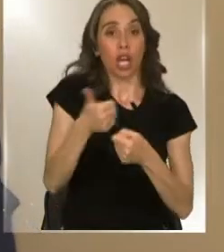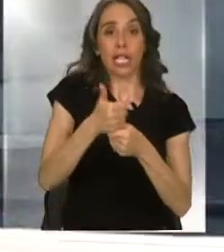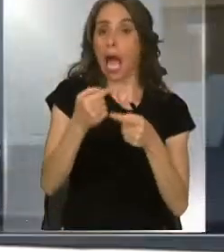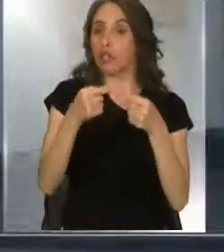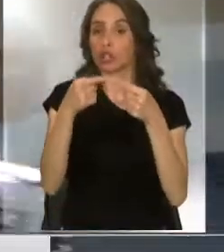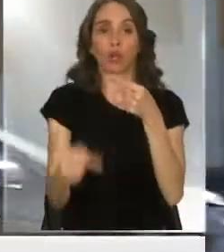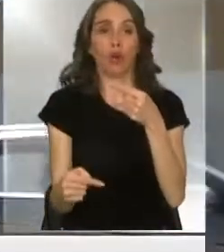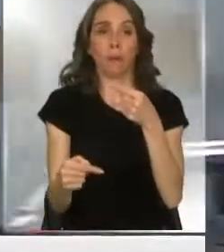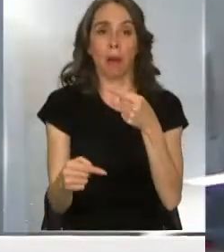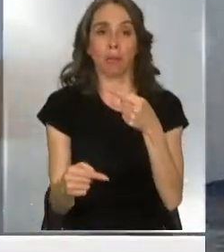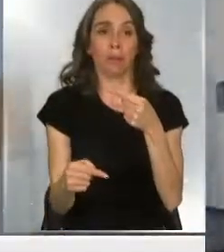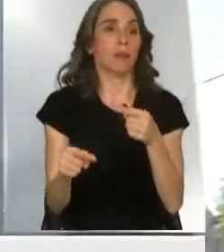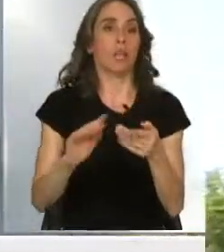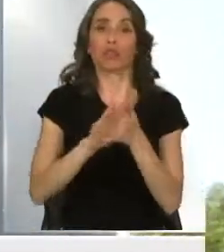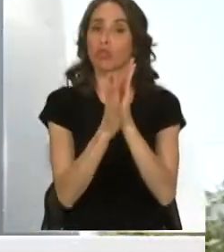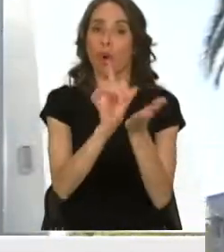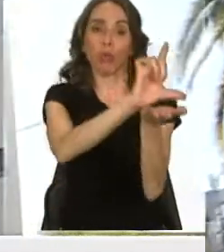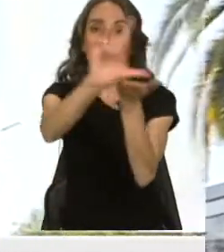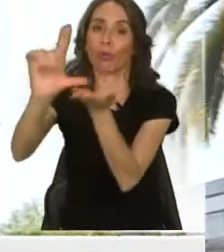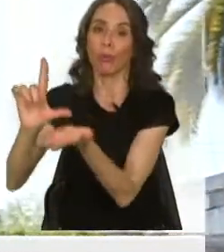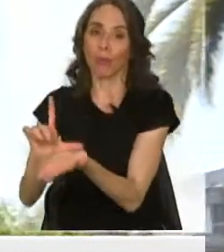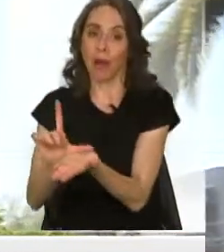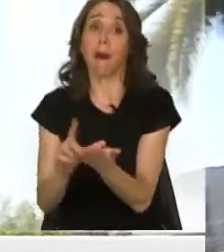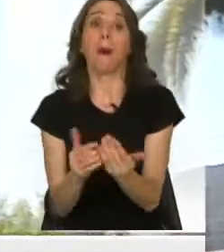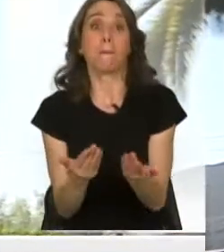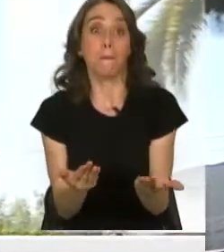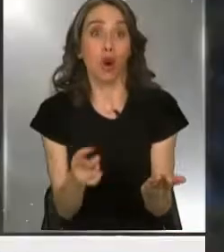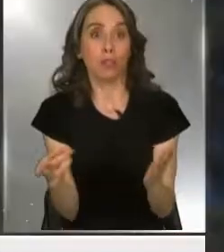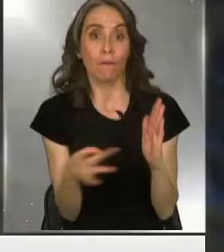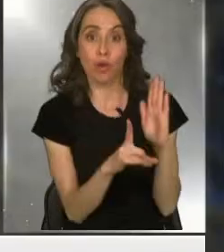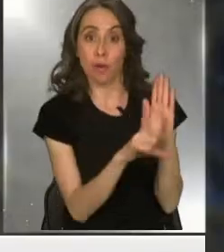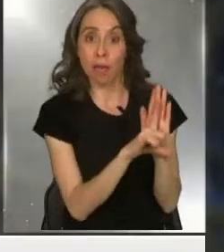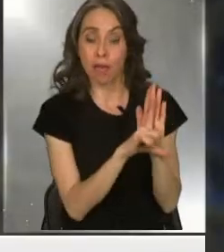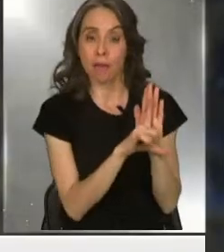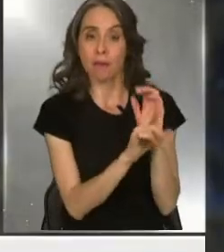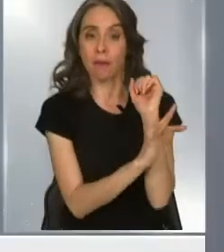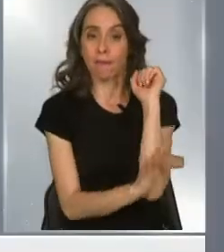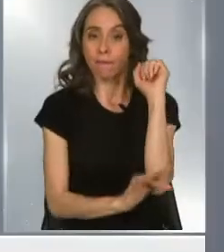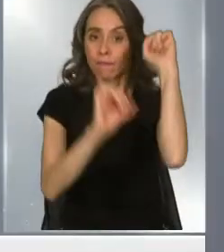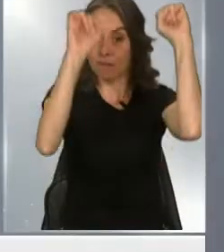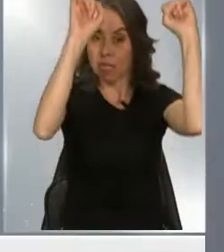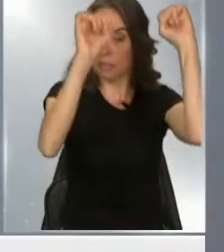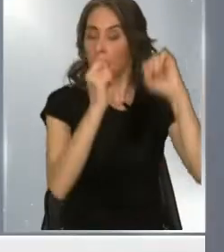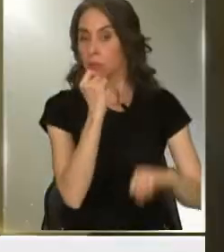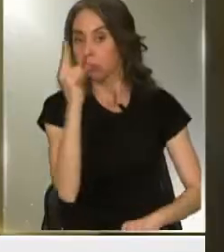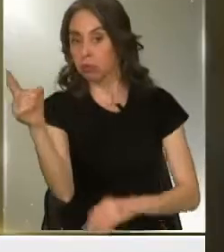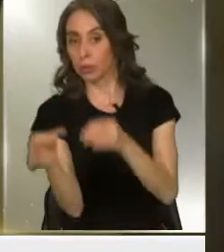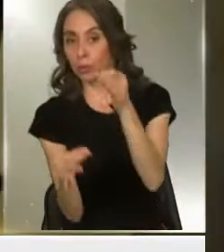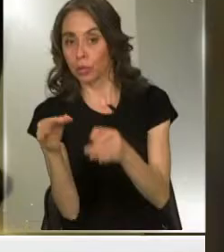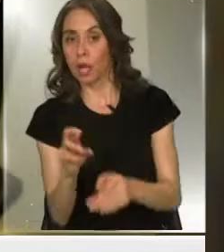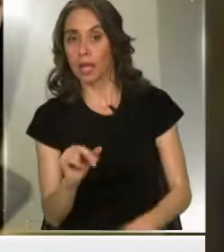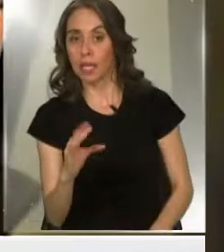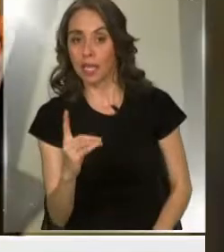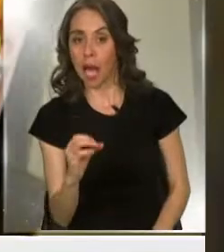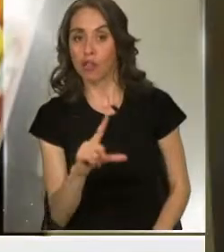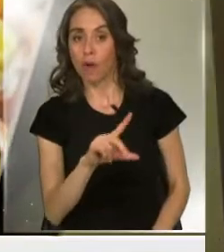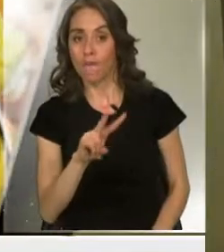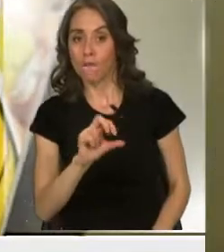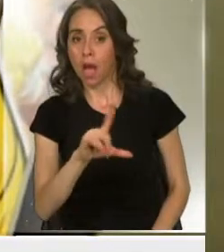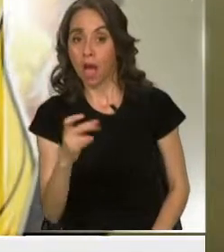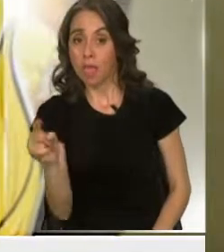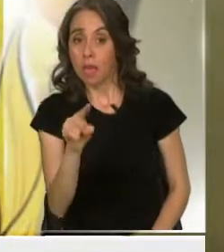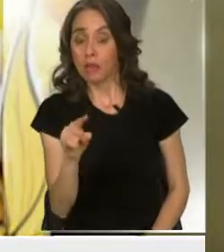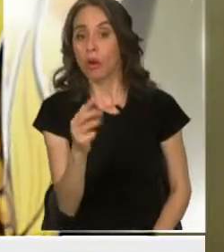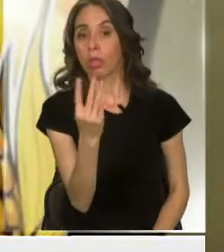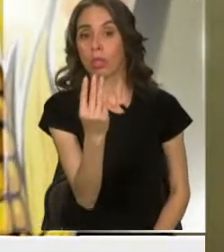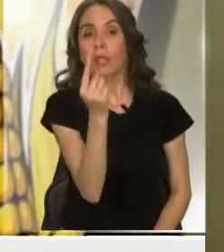y en quebra de la jib. Justamente por ese delito, el Ministerio Público formalizó a Ricardo Vallejos el 13 de octubre